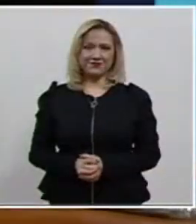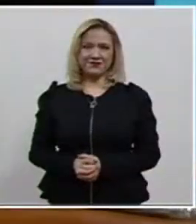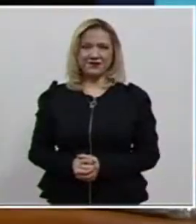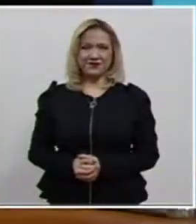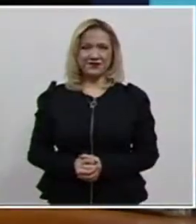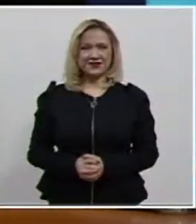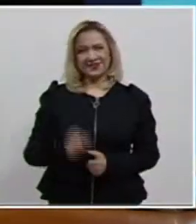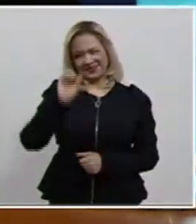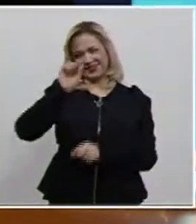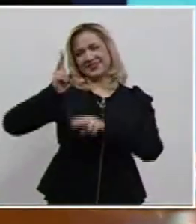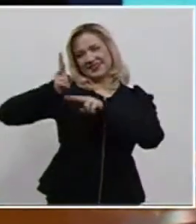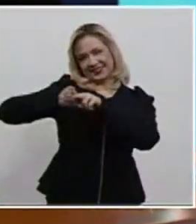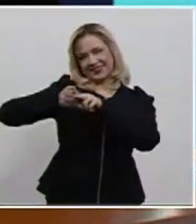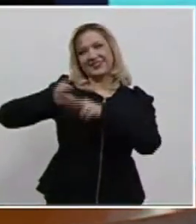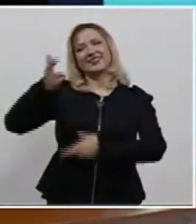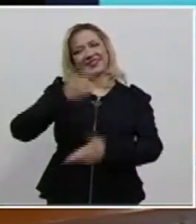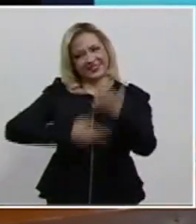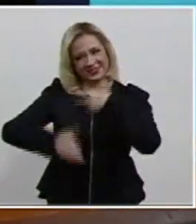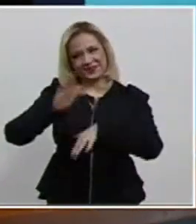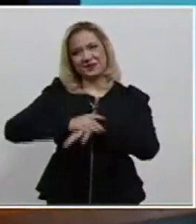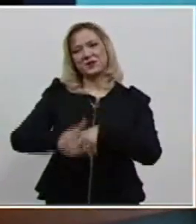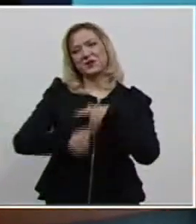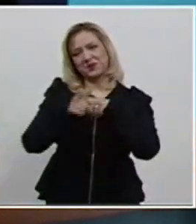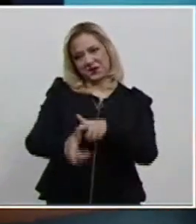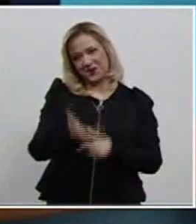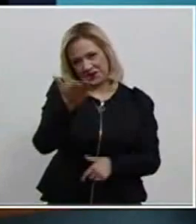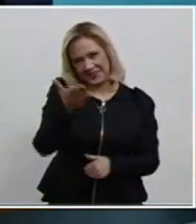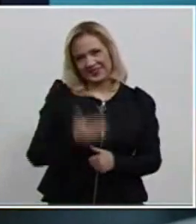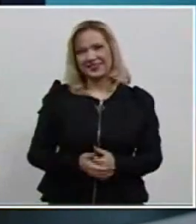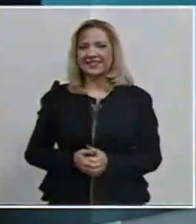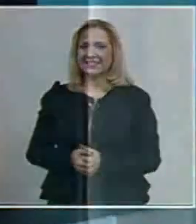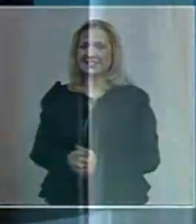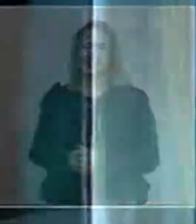Vamos a una pausa, será muy breve, ya regresamos.